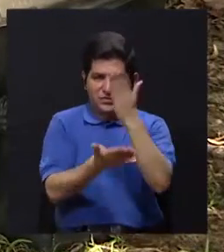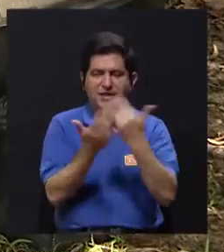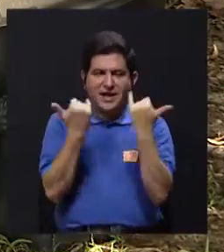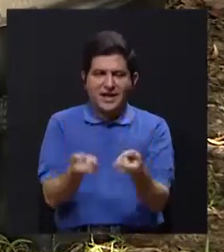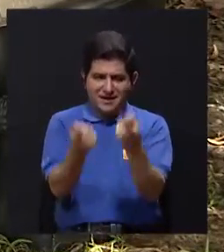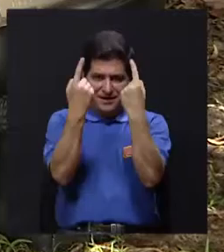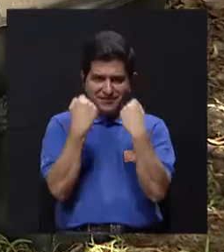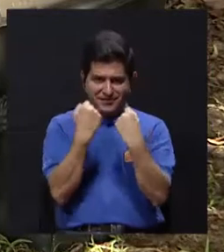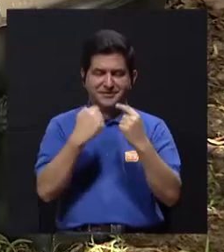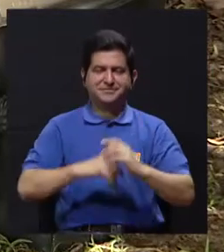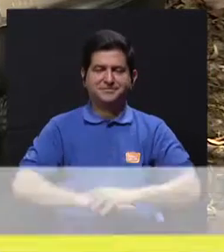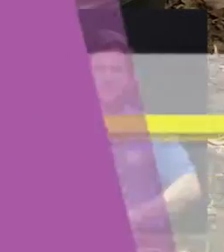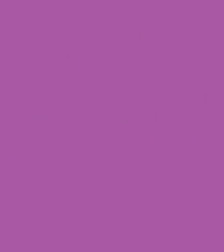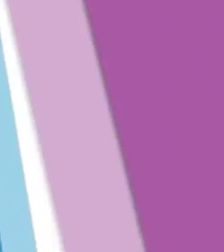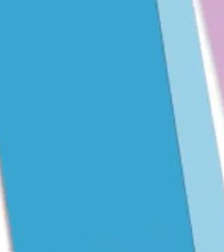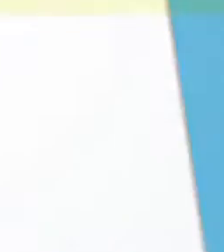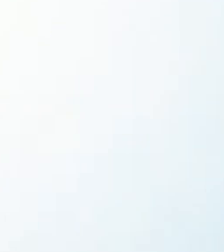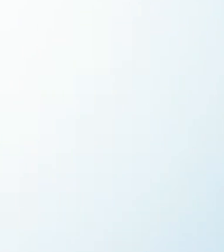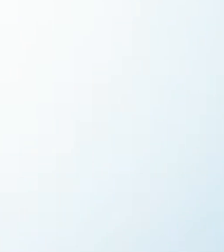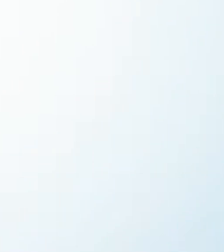segunda pausa y ya regresamos.